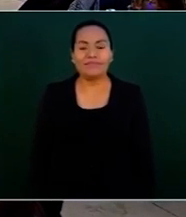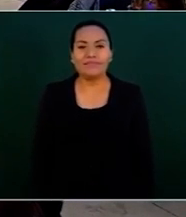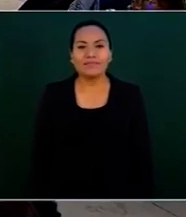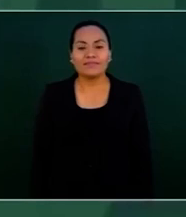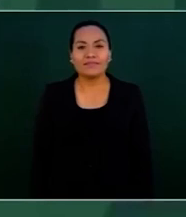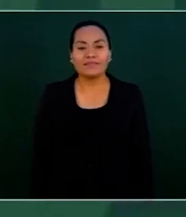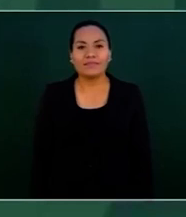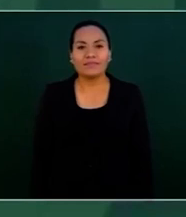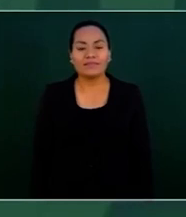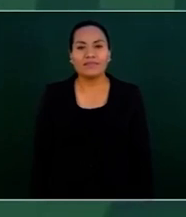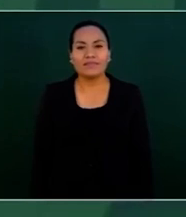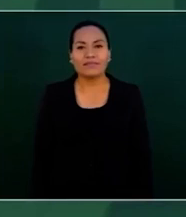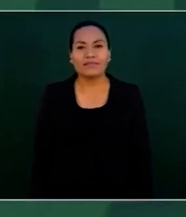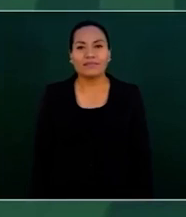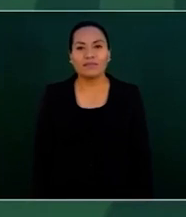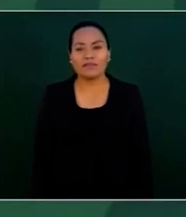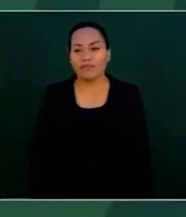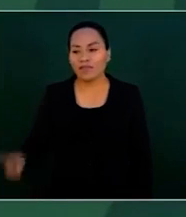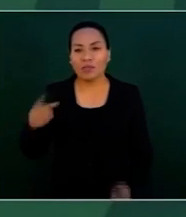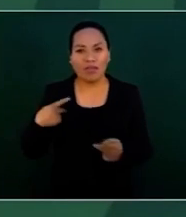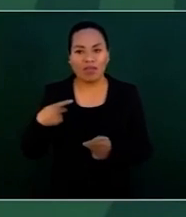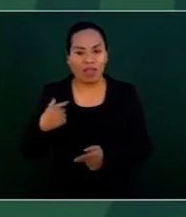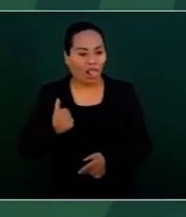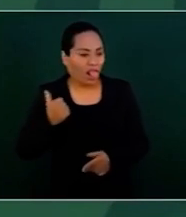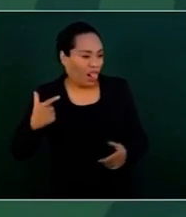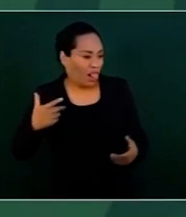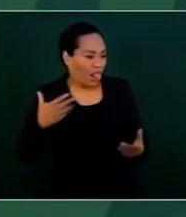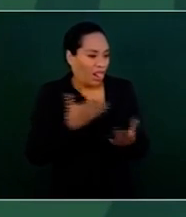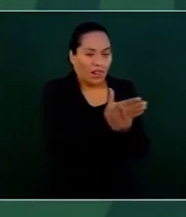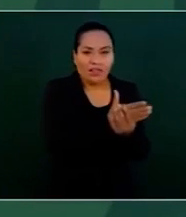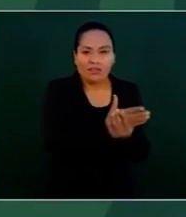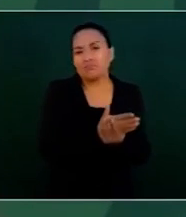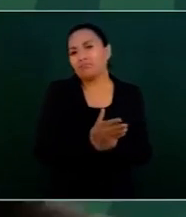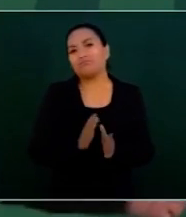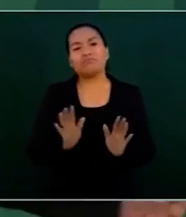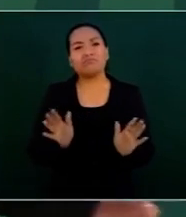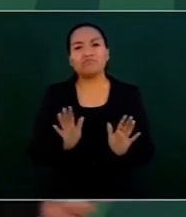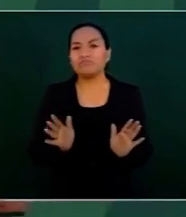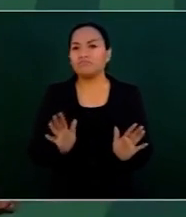ya nos hubiesen avasallado, pero